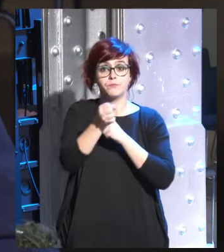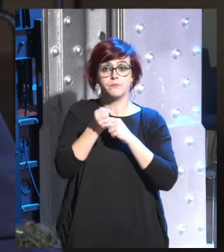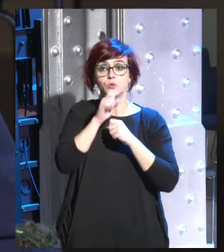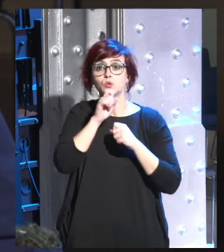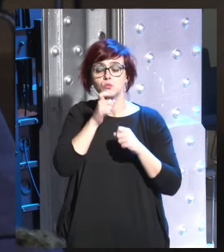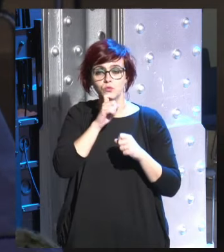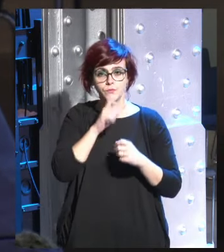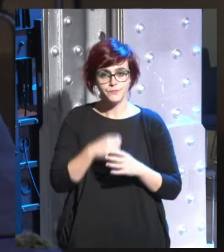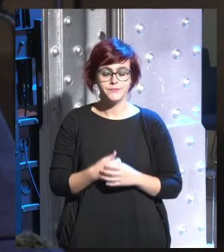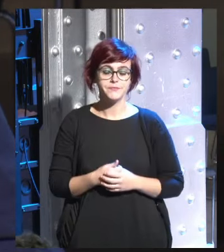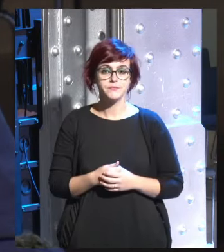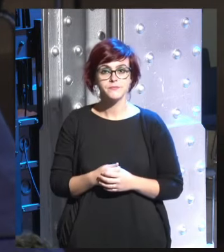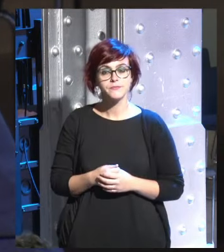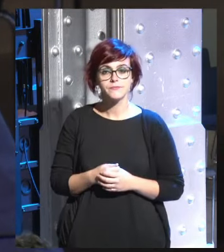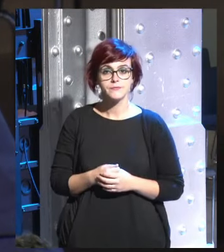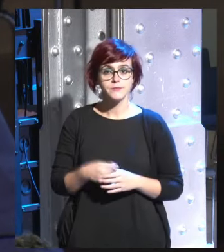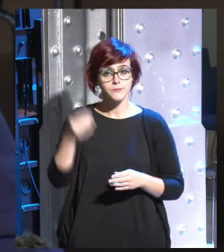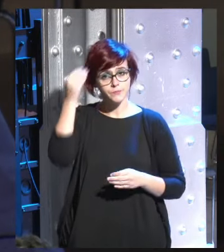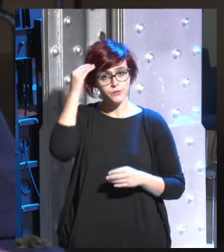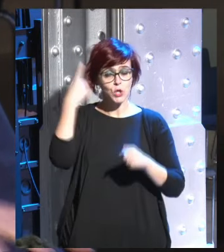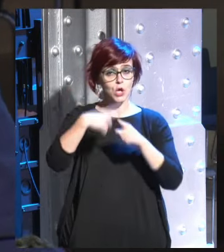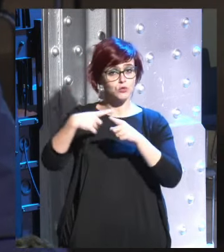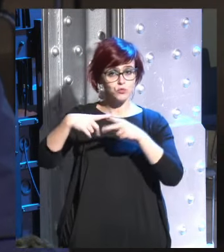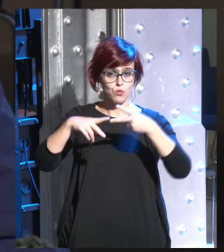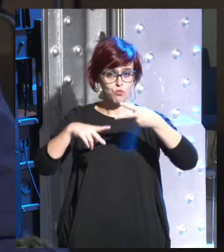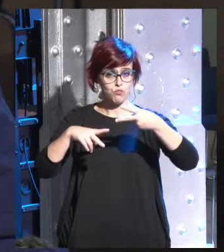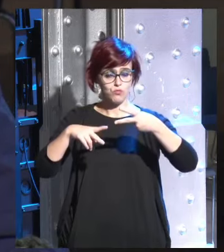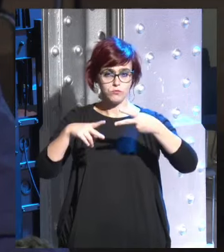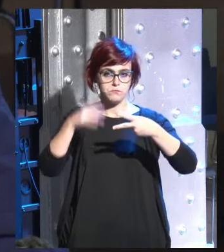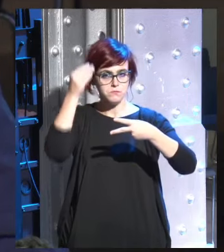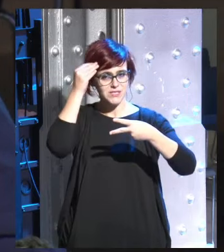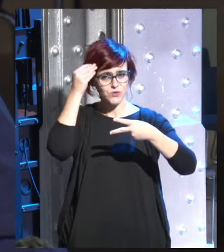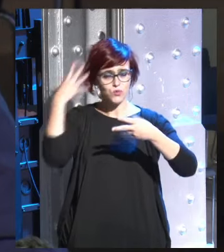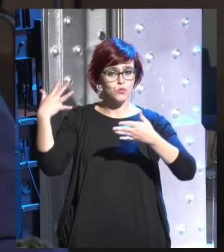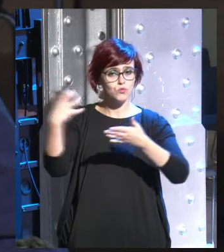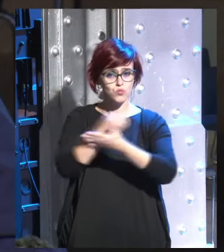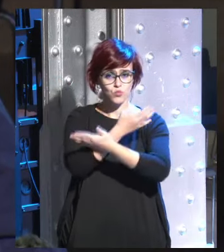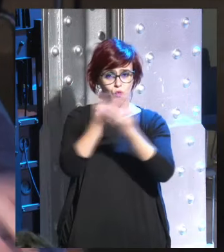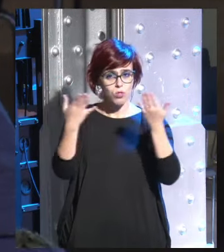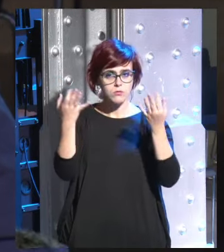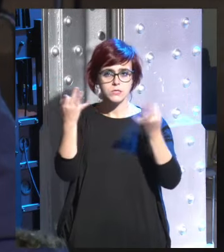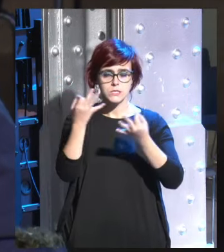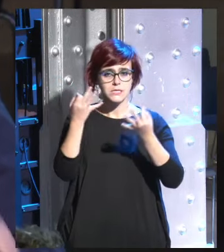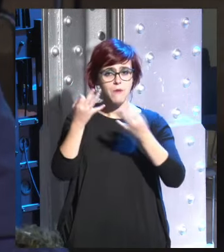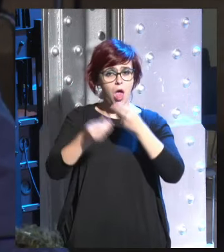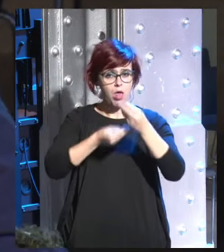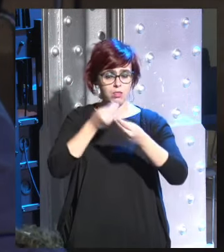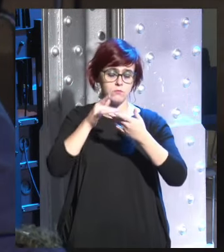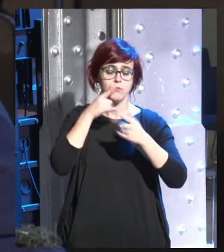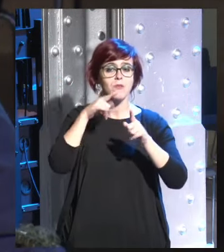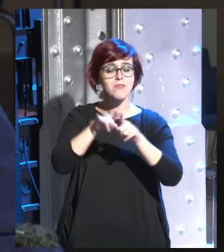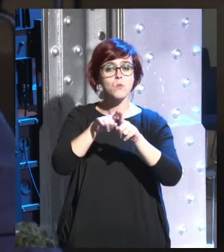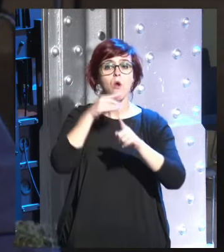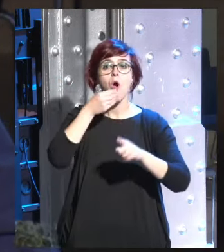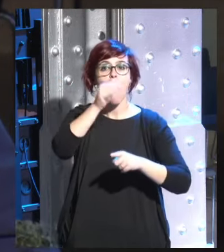creo que las dos primeras cosas que todo el mundo debería cometer especialmente la gente